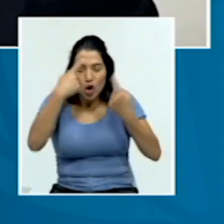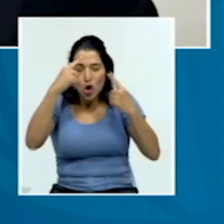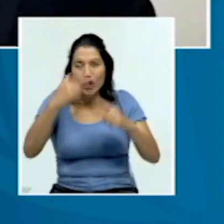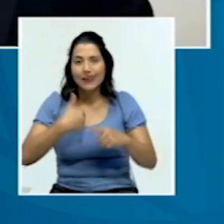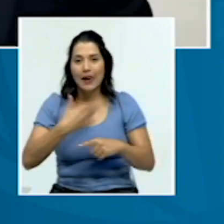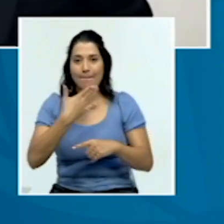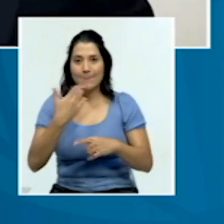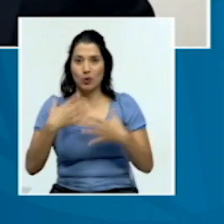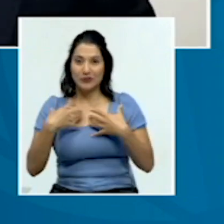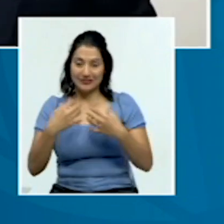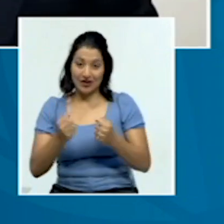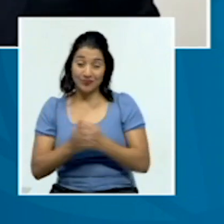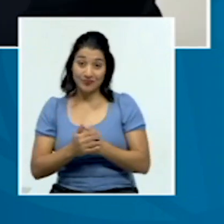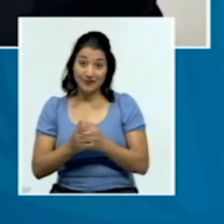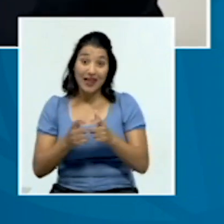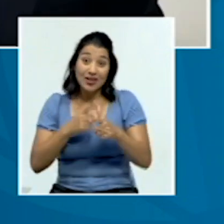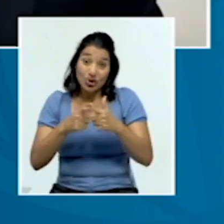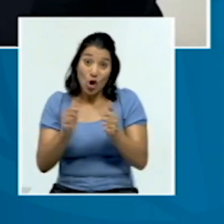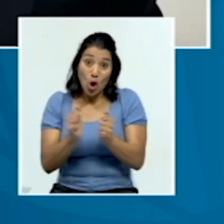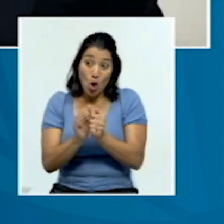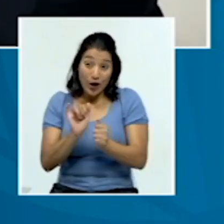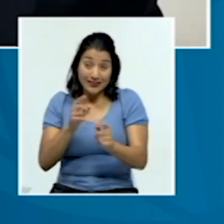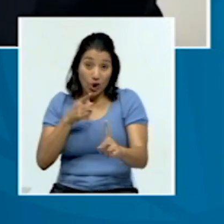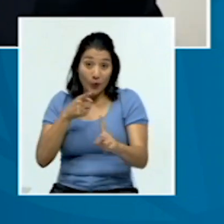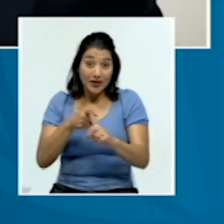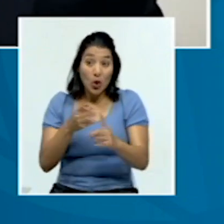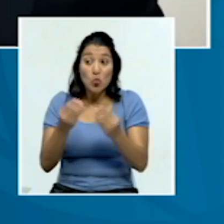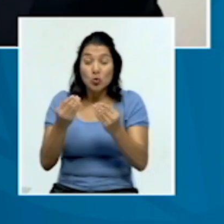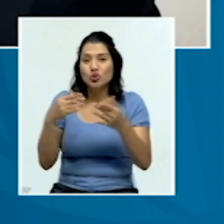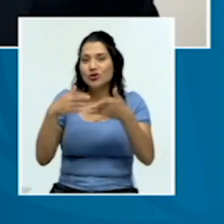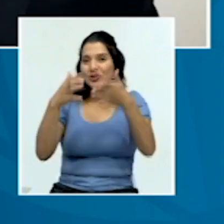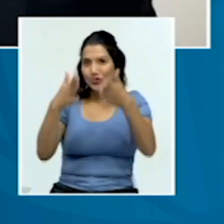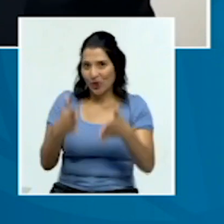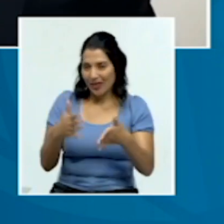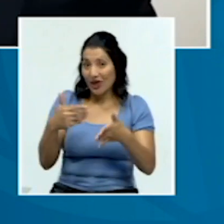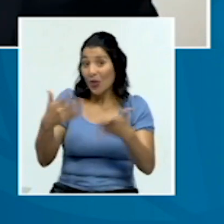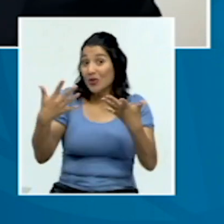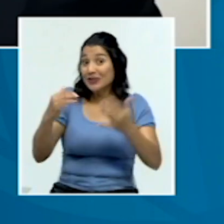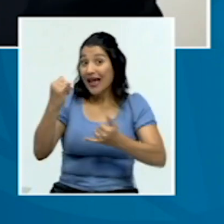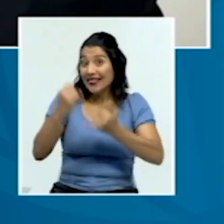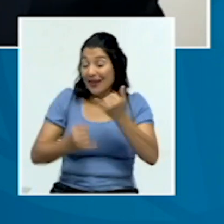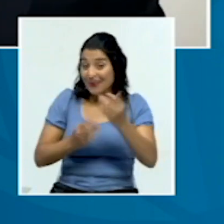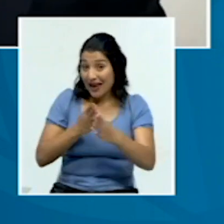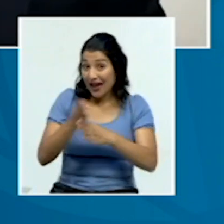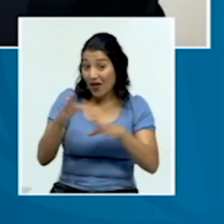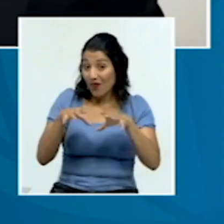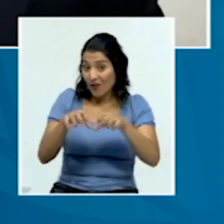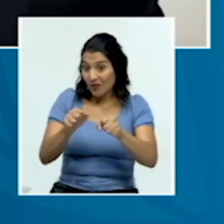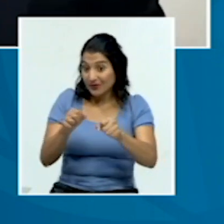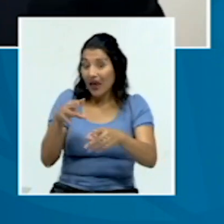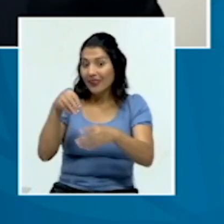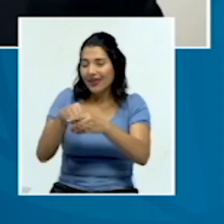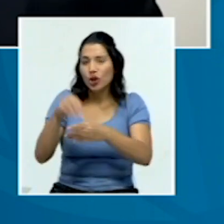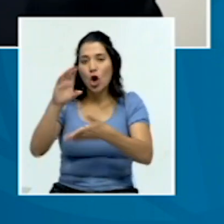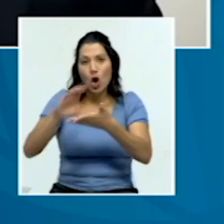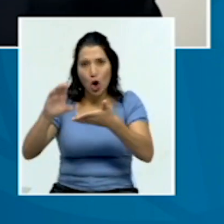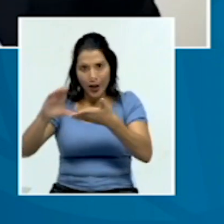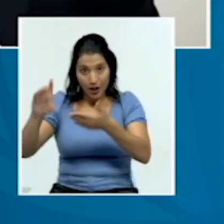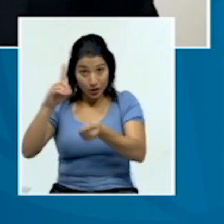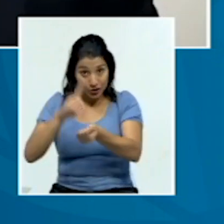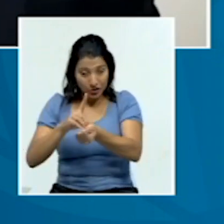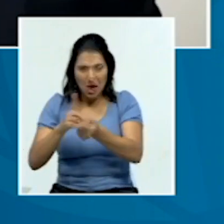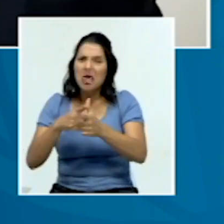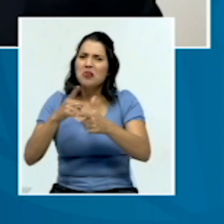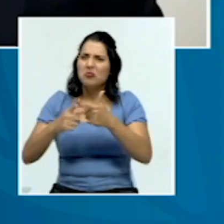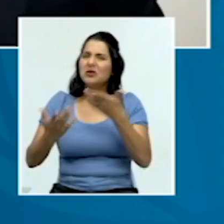salud. Con esta proyección, pues muchos de nuestros estudiantes una vez que se han graduado e incorporado al Colegio de Médicos y Cirujanos, pues